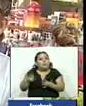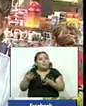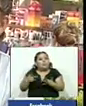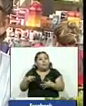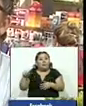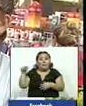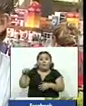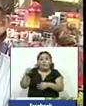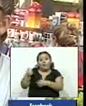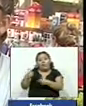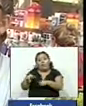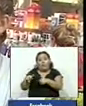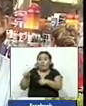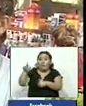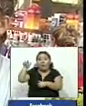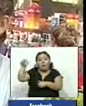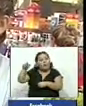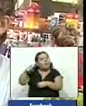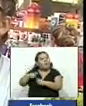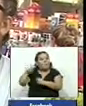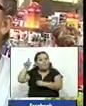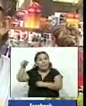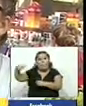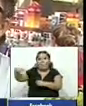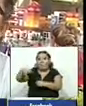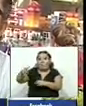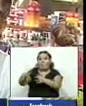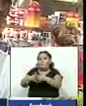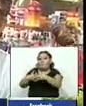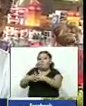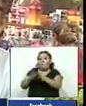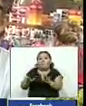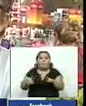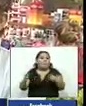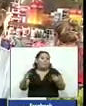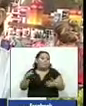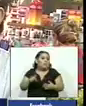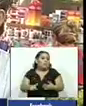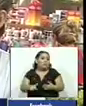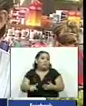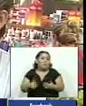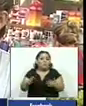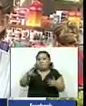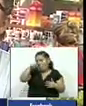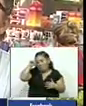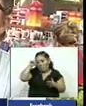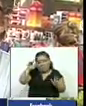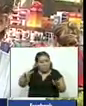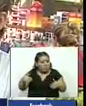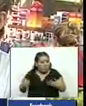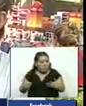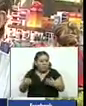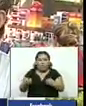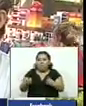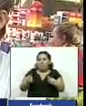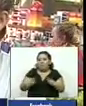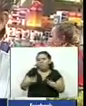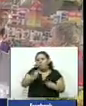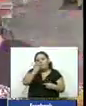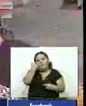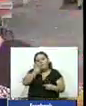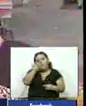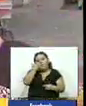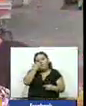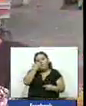dependemos dependemos totalmente de la remesa ya que aquí la falta de empleo no hay oportunidades para los jóvenes